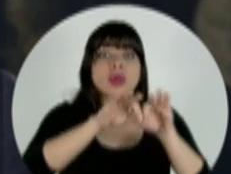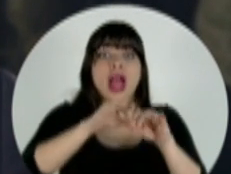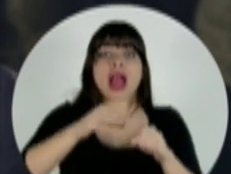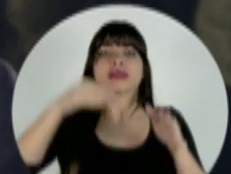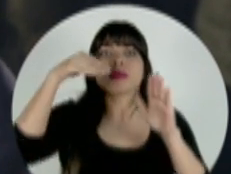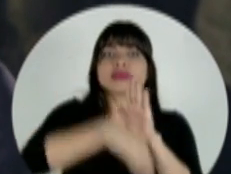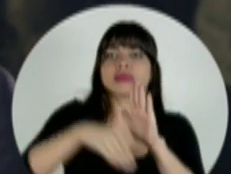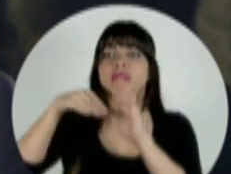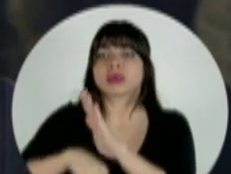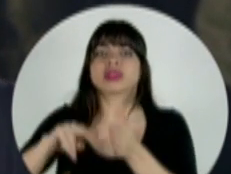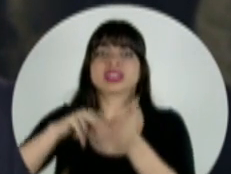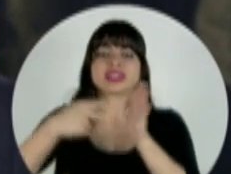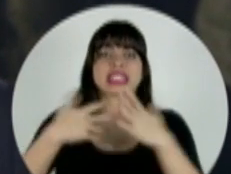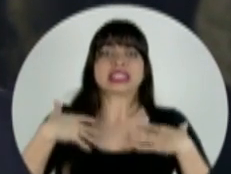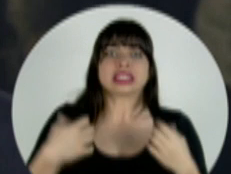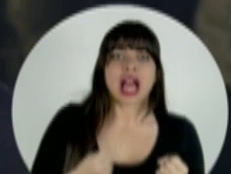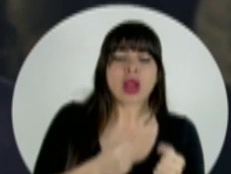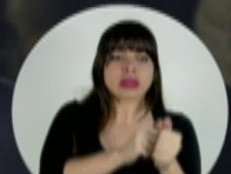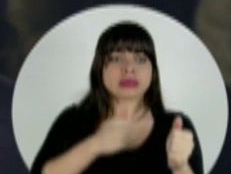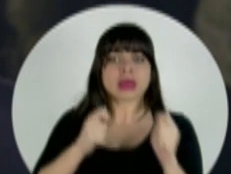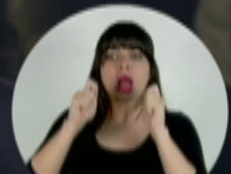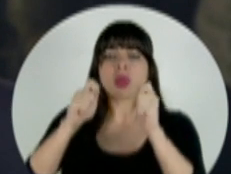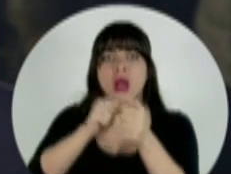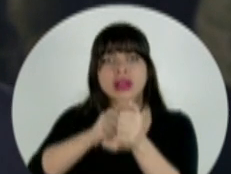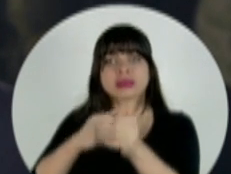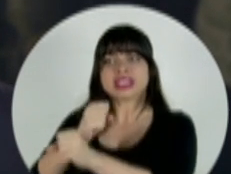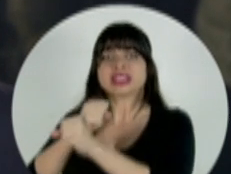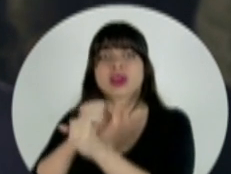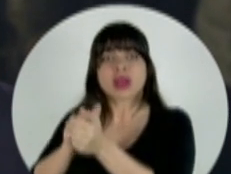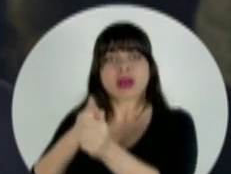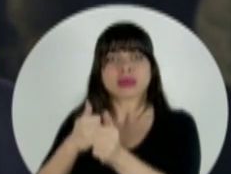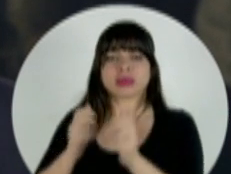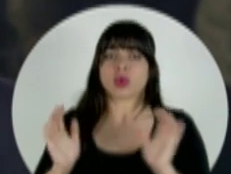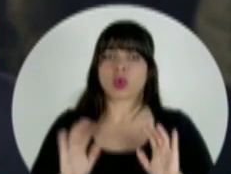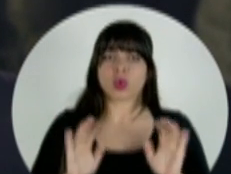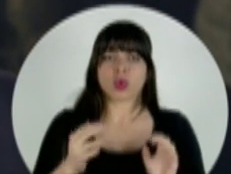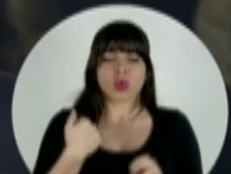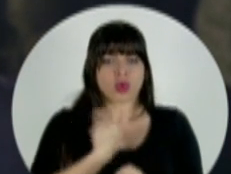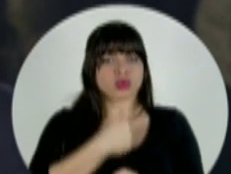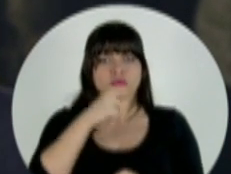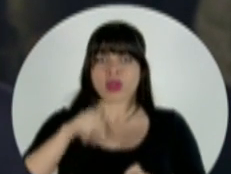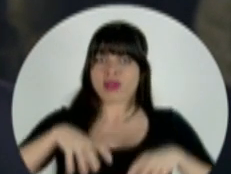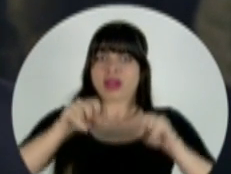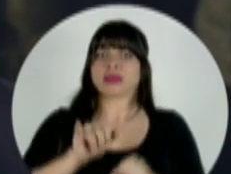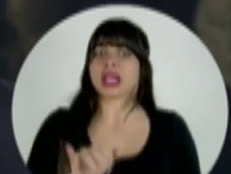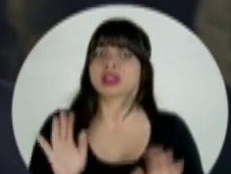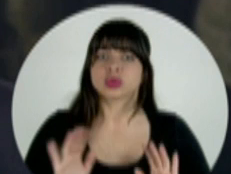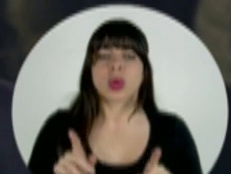conduzcan a retrocesos en salud, educación o seguridad, no lo debemos y no tenemos por qué asumir.